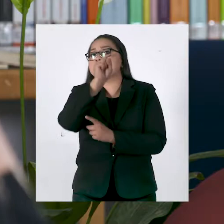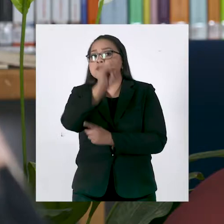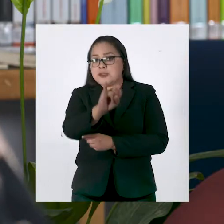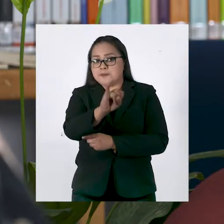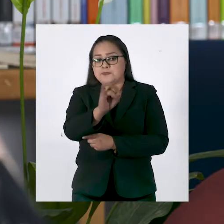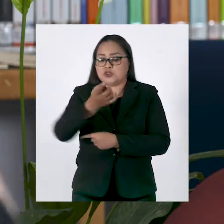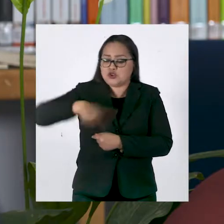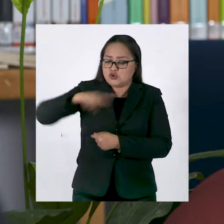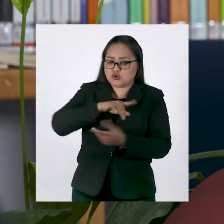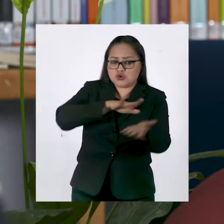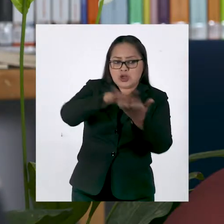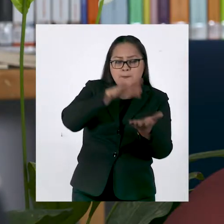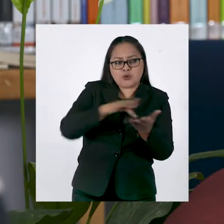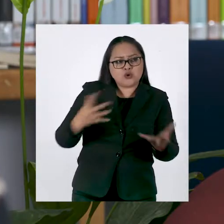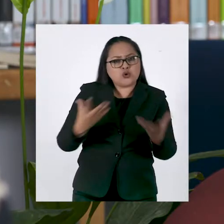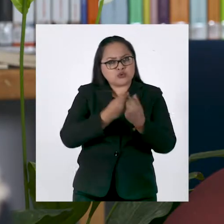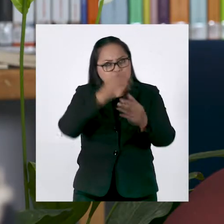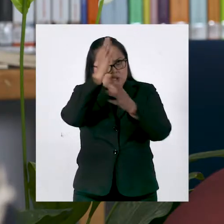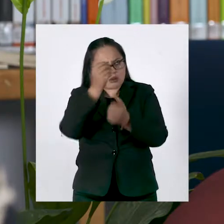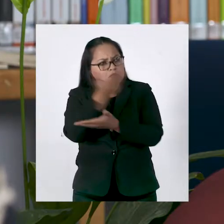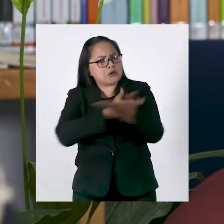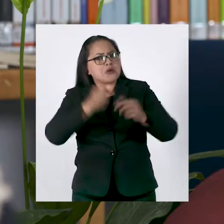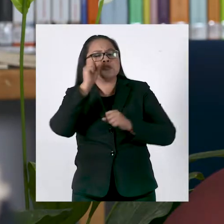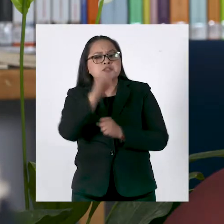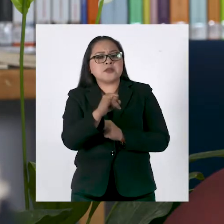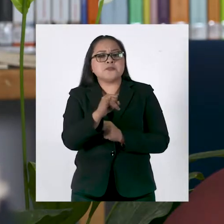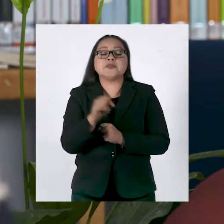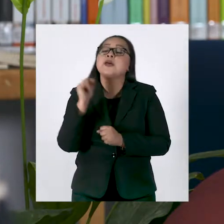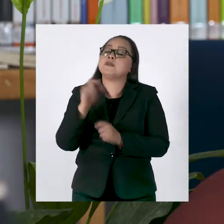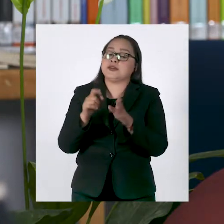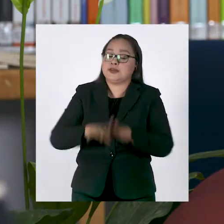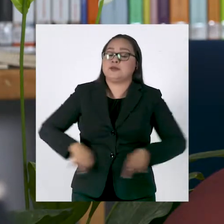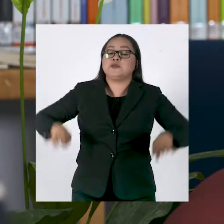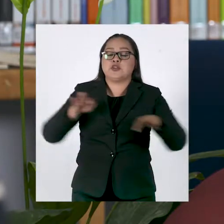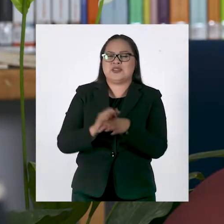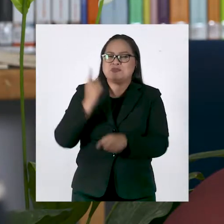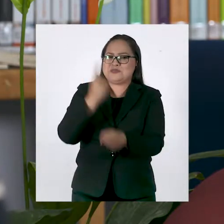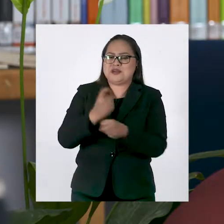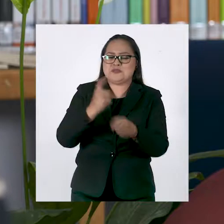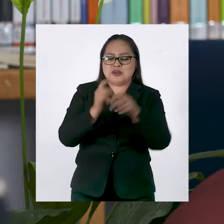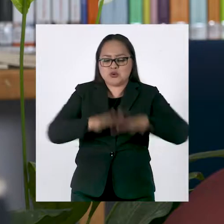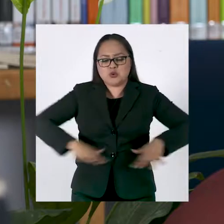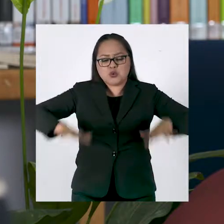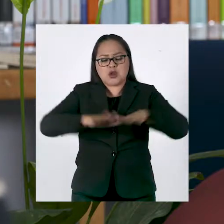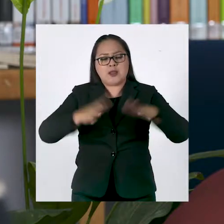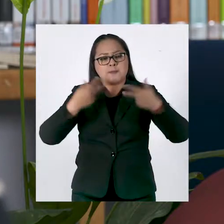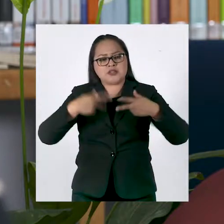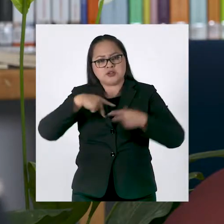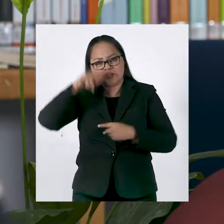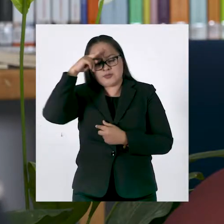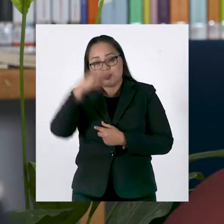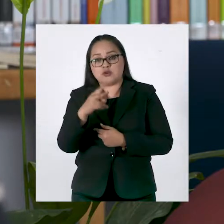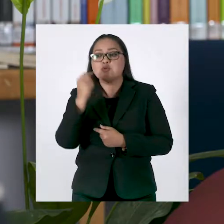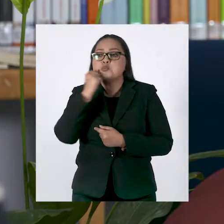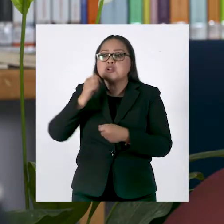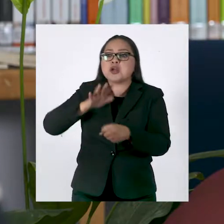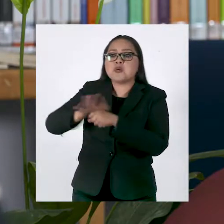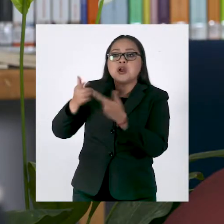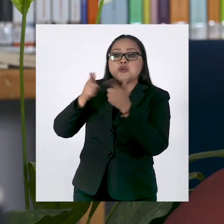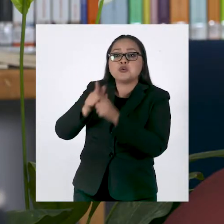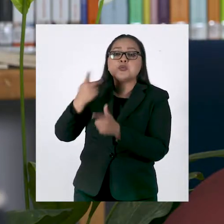sido a favor. Eso es la muestra de que privilegiamos consensos por un lado y por otro lado, privilegiamos el interés ciudadano